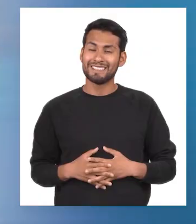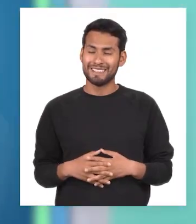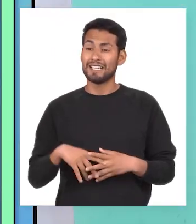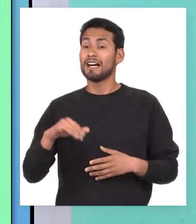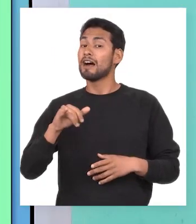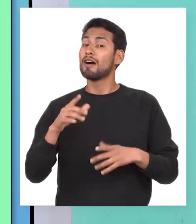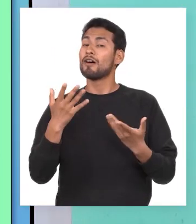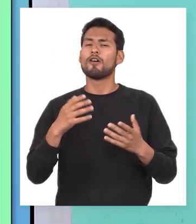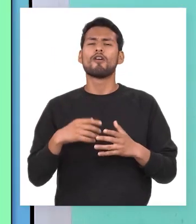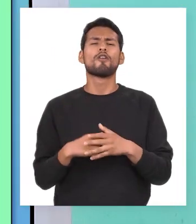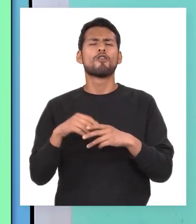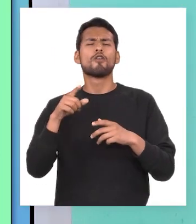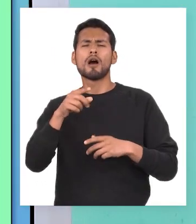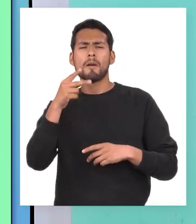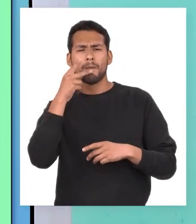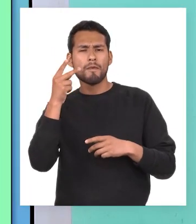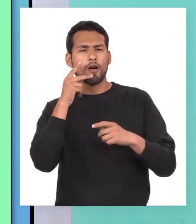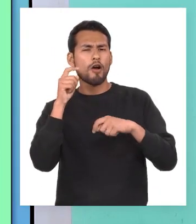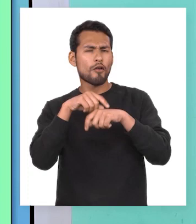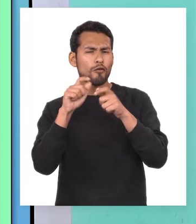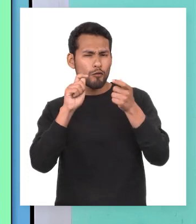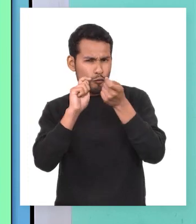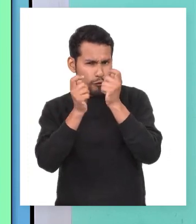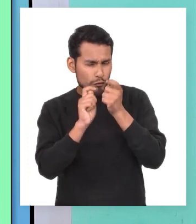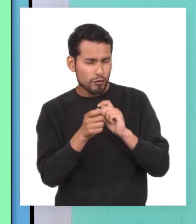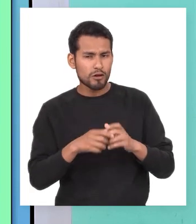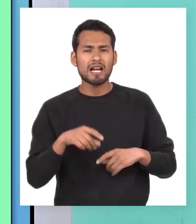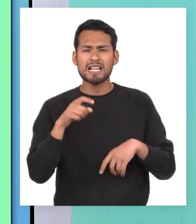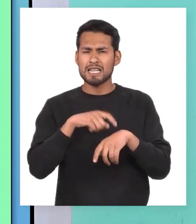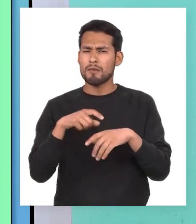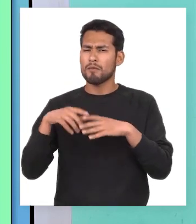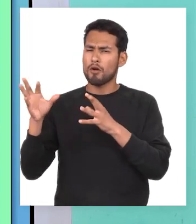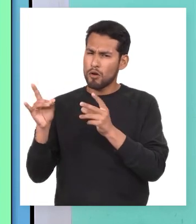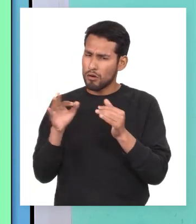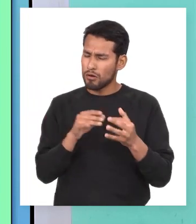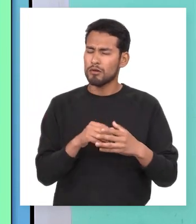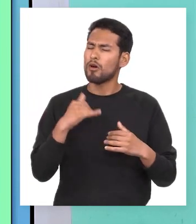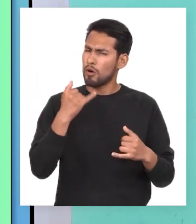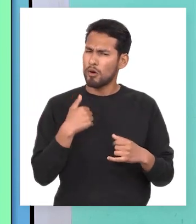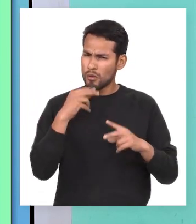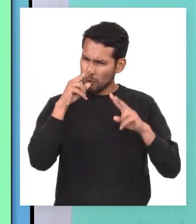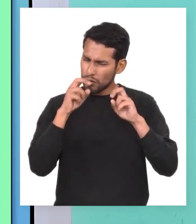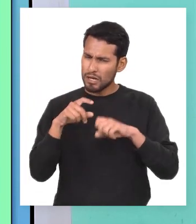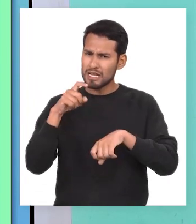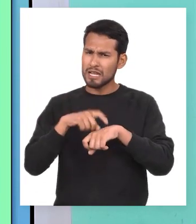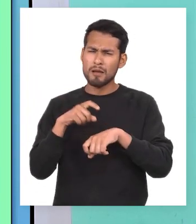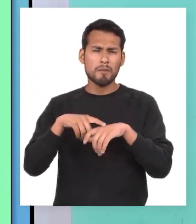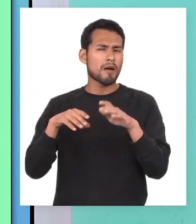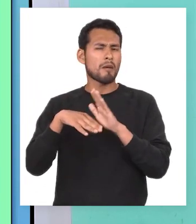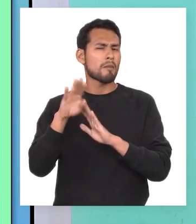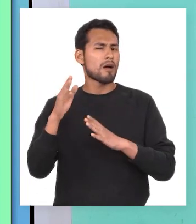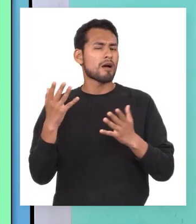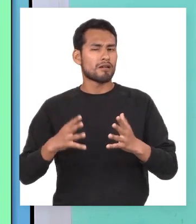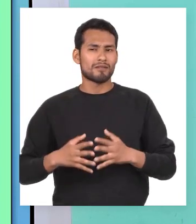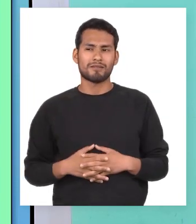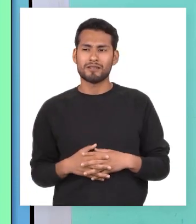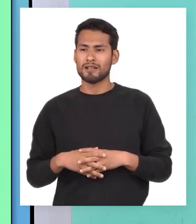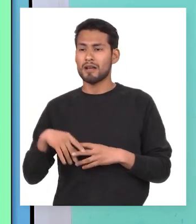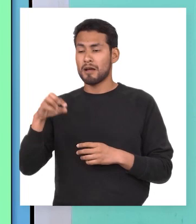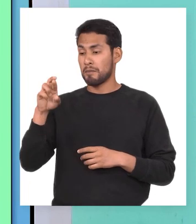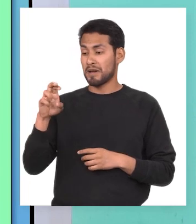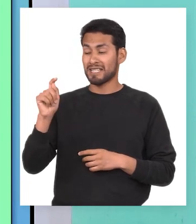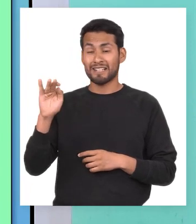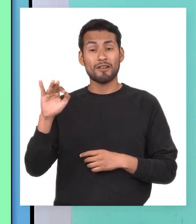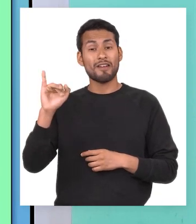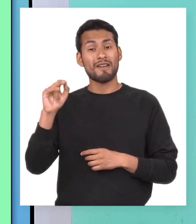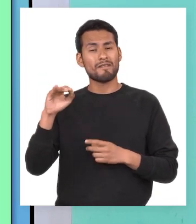tenemos las formas verbales Son los tiempos que se emplean en las narraciones Hoy analizaremos los tiempos mayormente empleados El